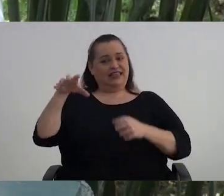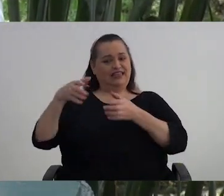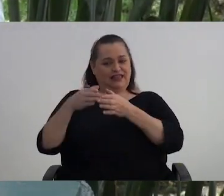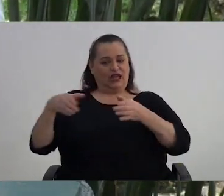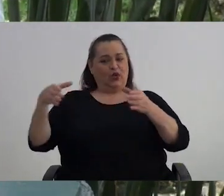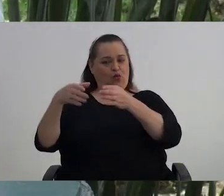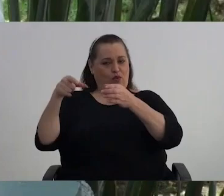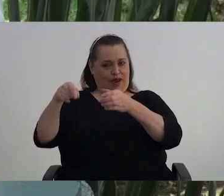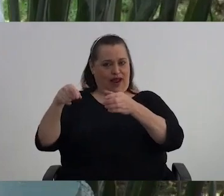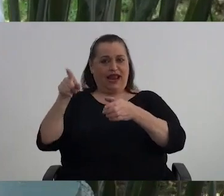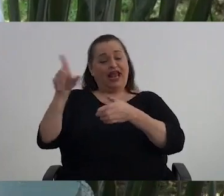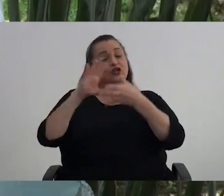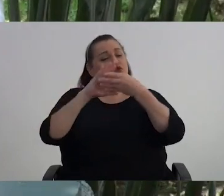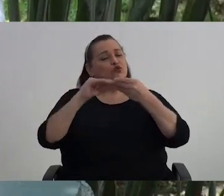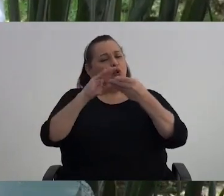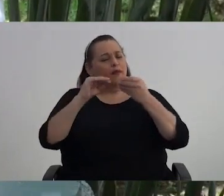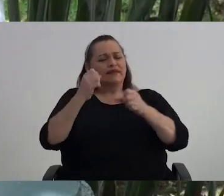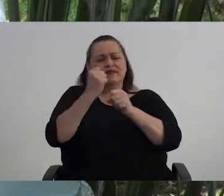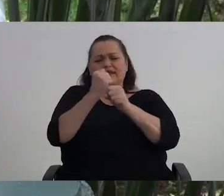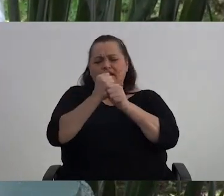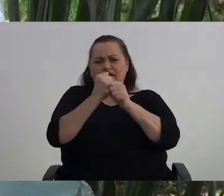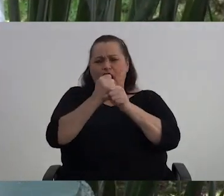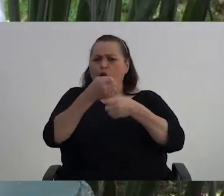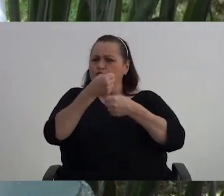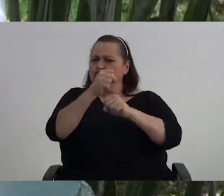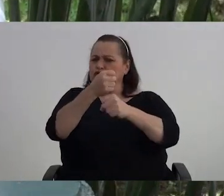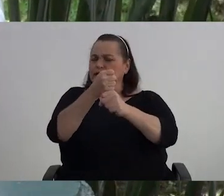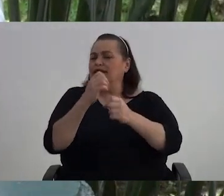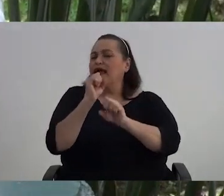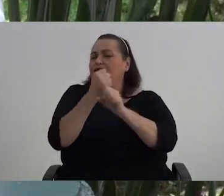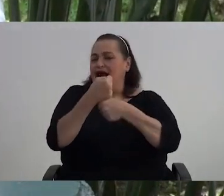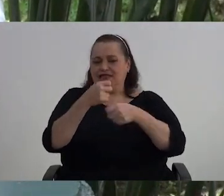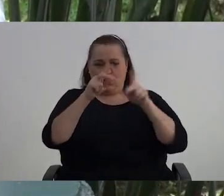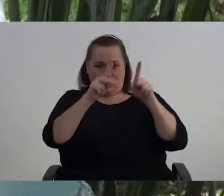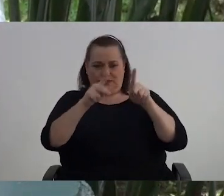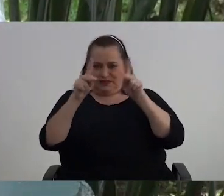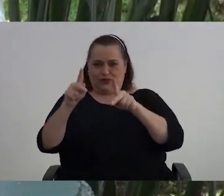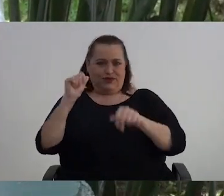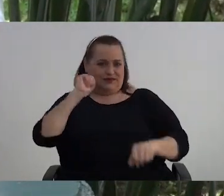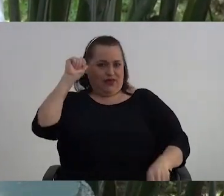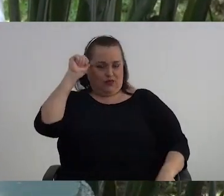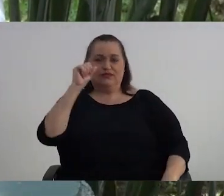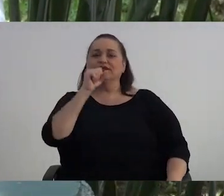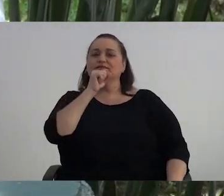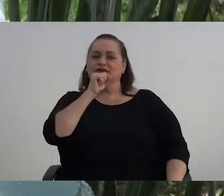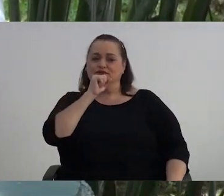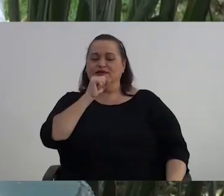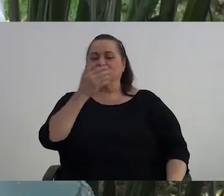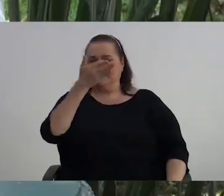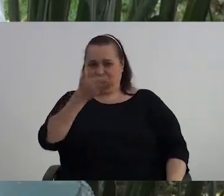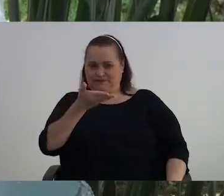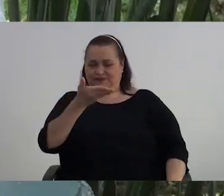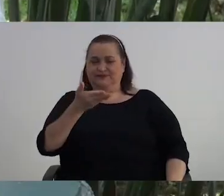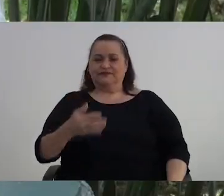a comentar un poco acerca del trabajo que el gobierno local realiza con las personas adultas mayores.